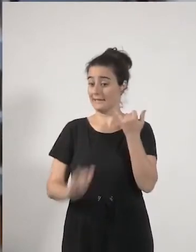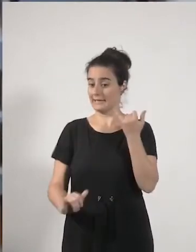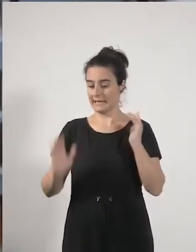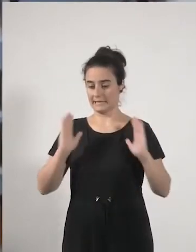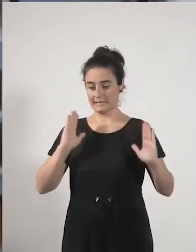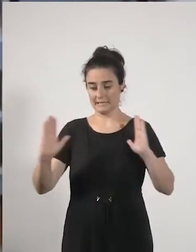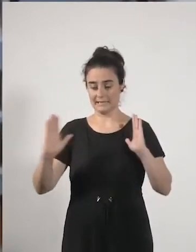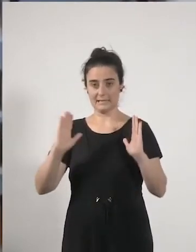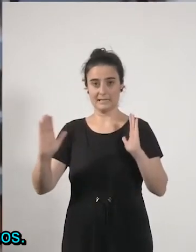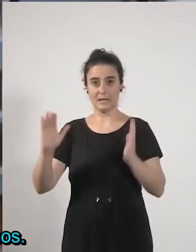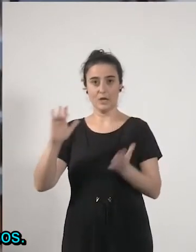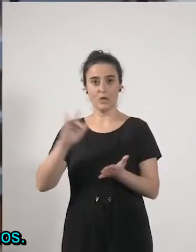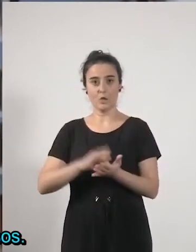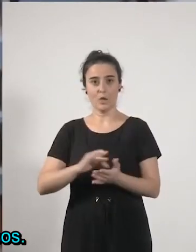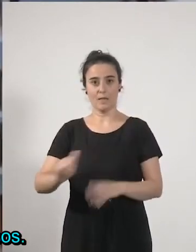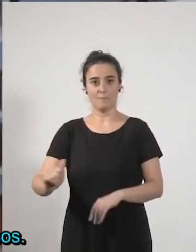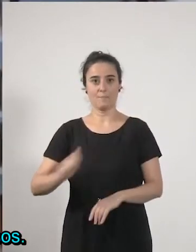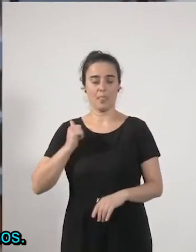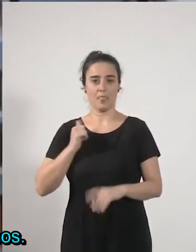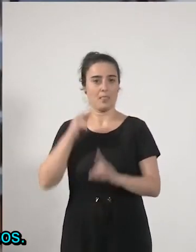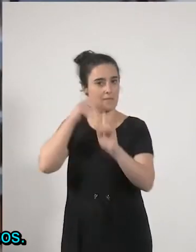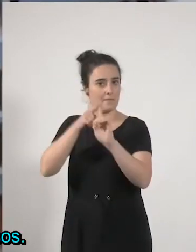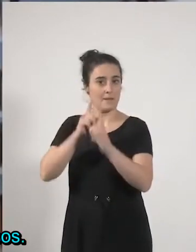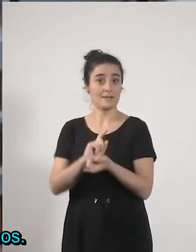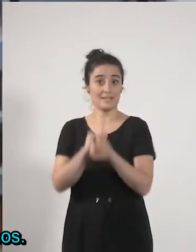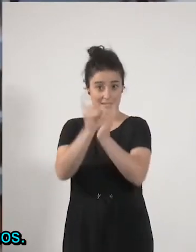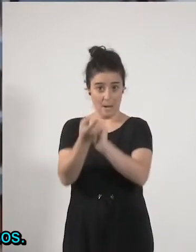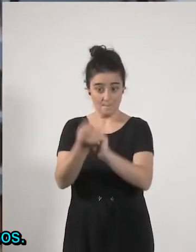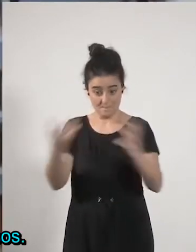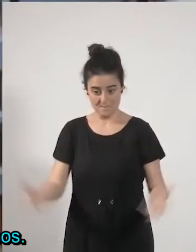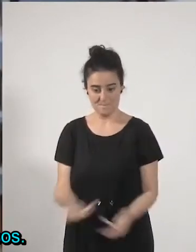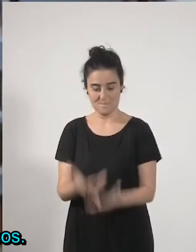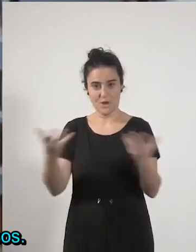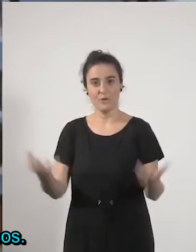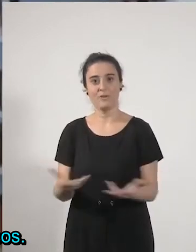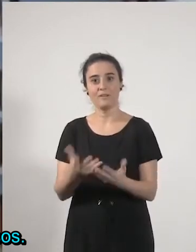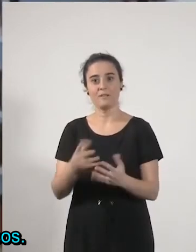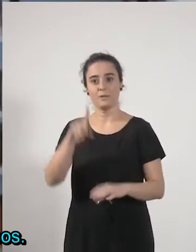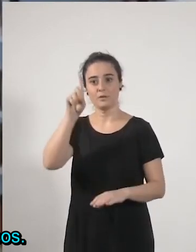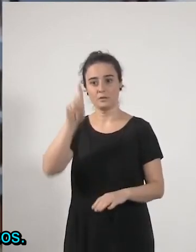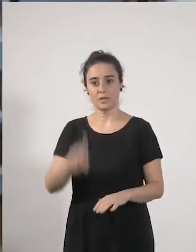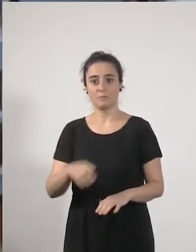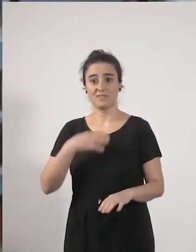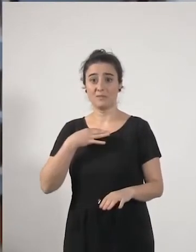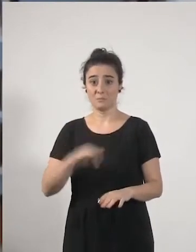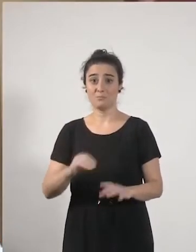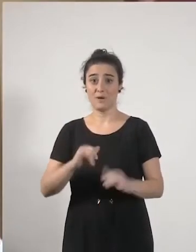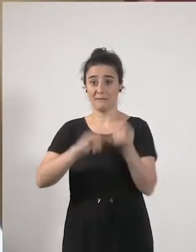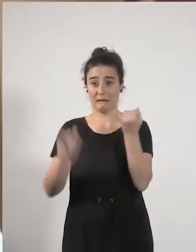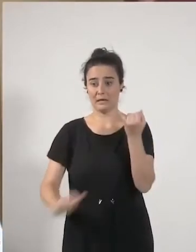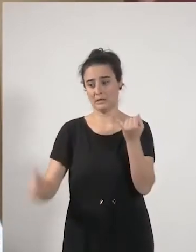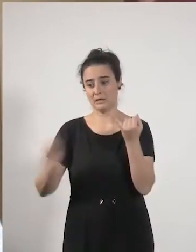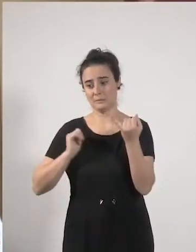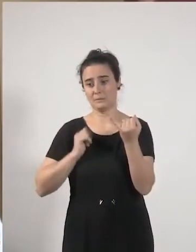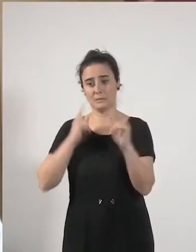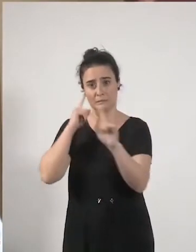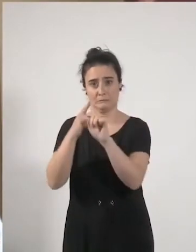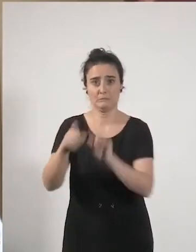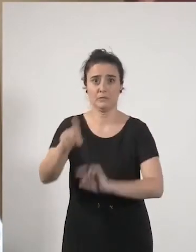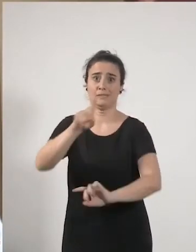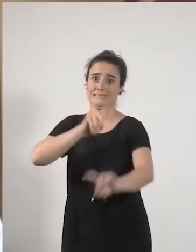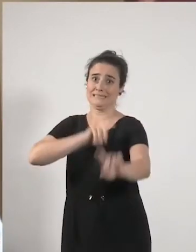para impulsar cambios también son momentos en los que son posibles los retrocesos entonces por ejemplo